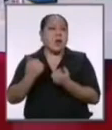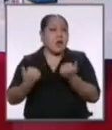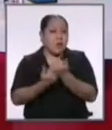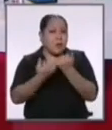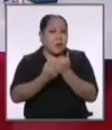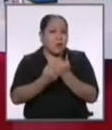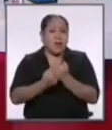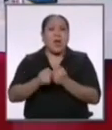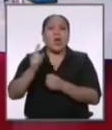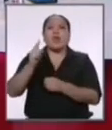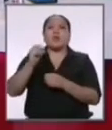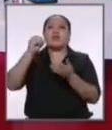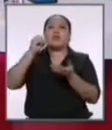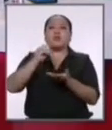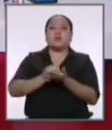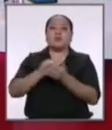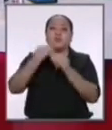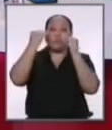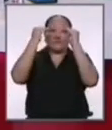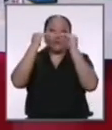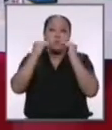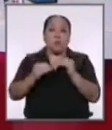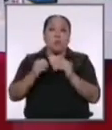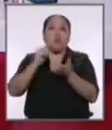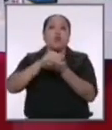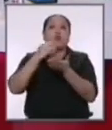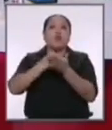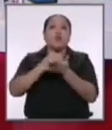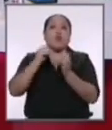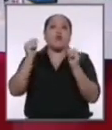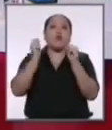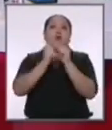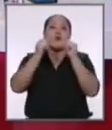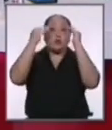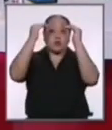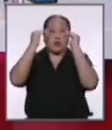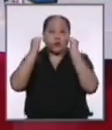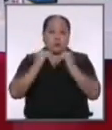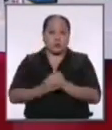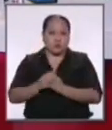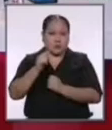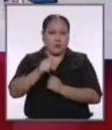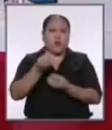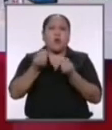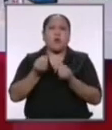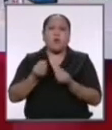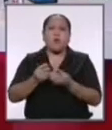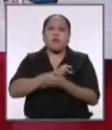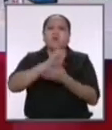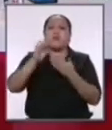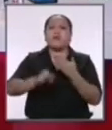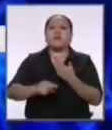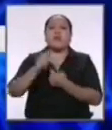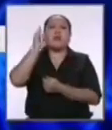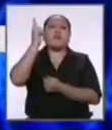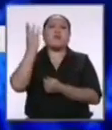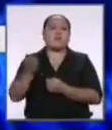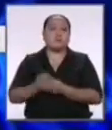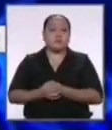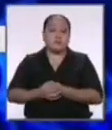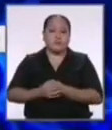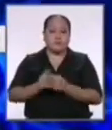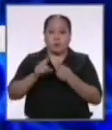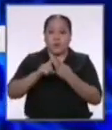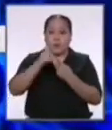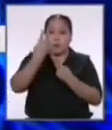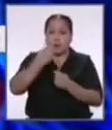sentido ¿qué medidas tomaría para fortalecer y profesionalizar la carrera docente? primero que